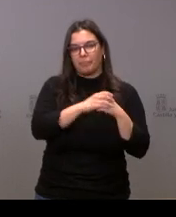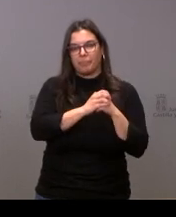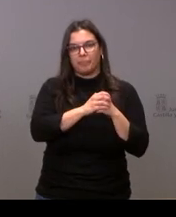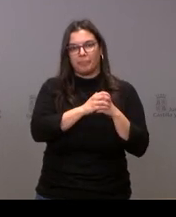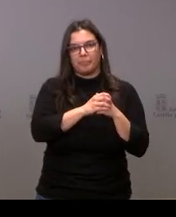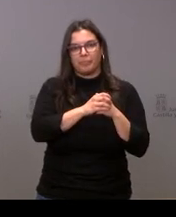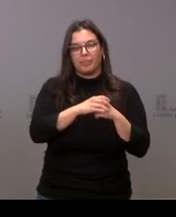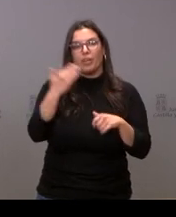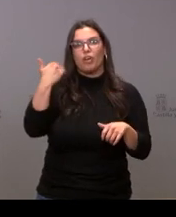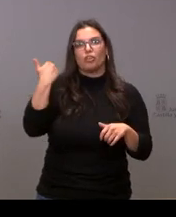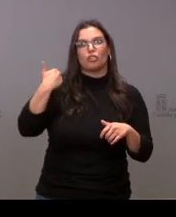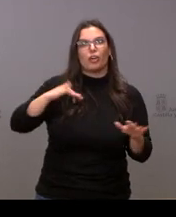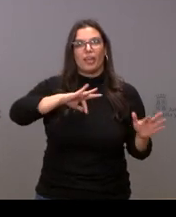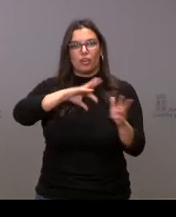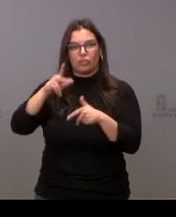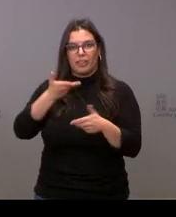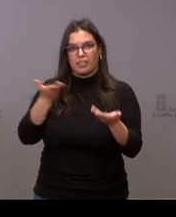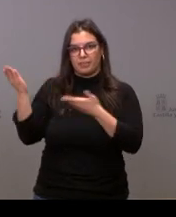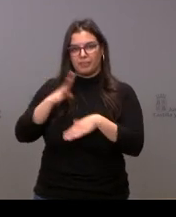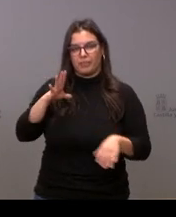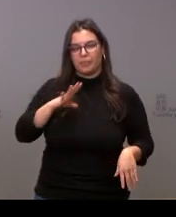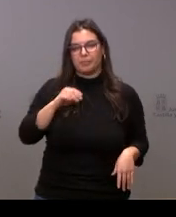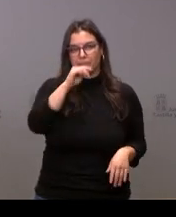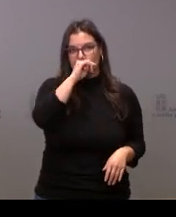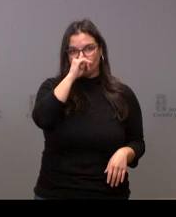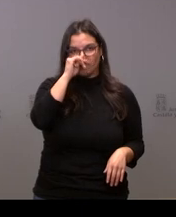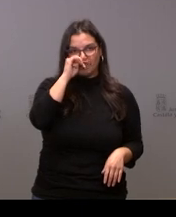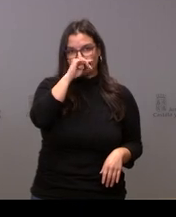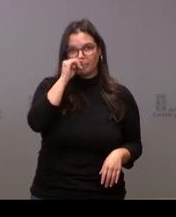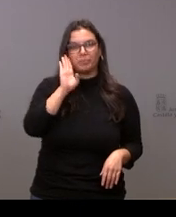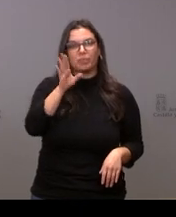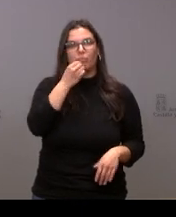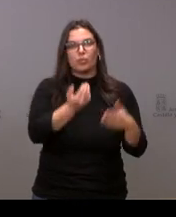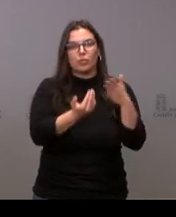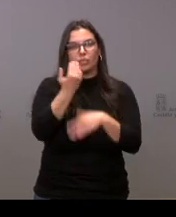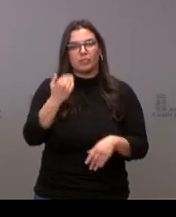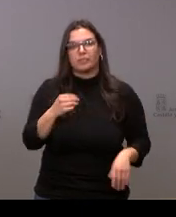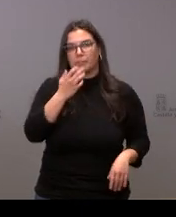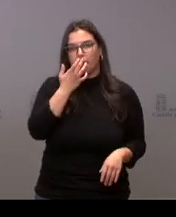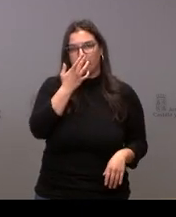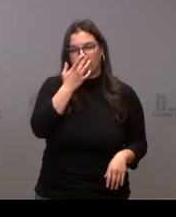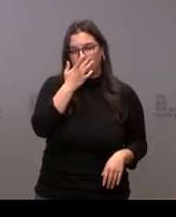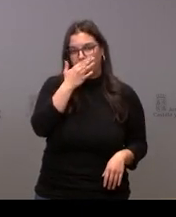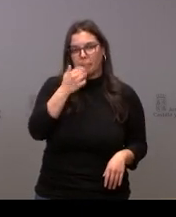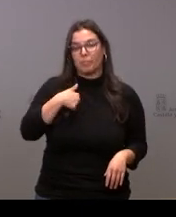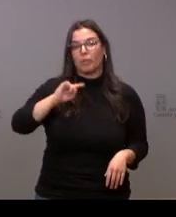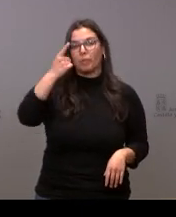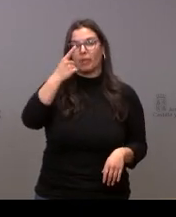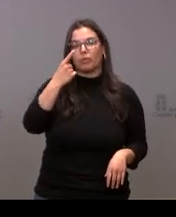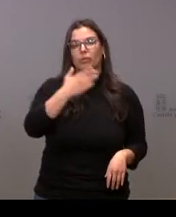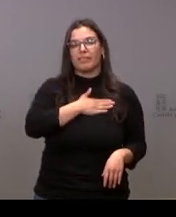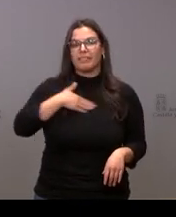Encarna Muñoz de Soria Noticias adelante Encarna buenos días Hola buenos días si yo en primer lugar quería